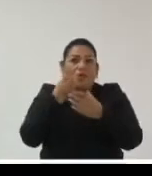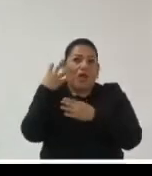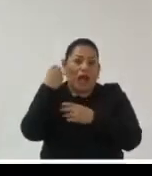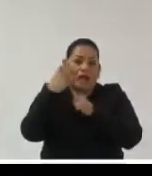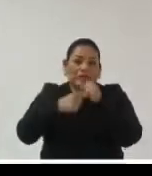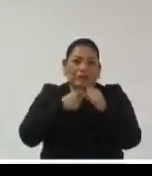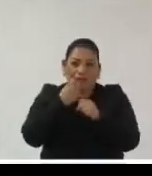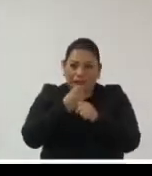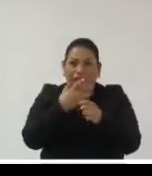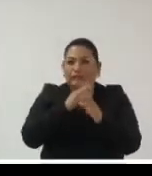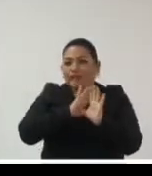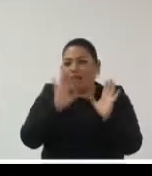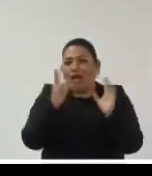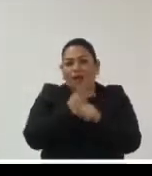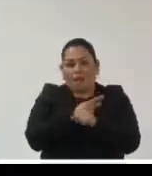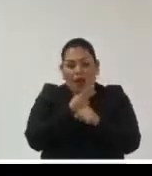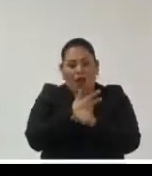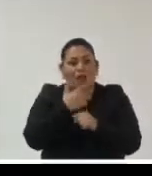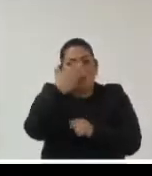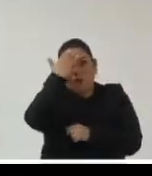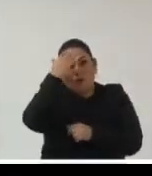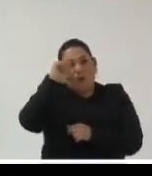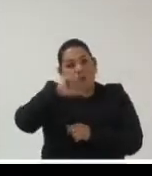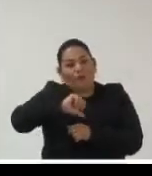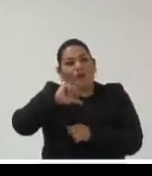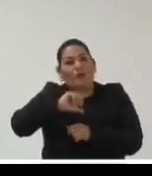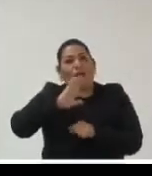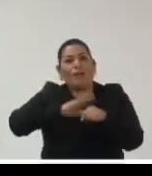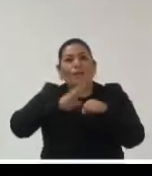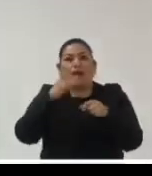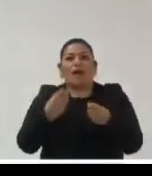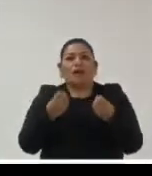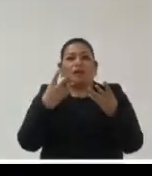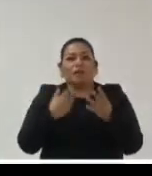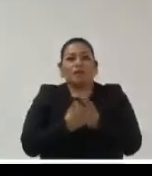en años anteriores y por supuesto este año mucho más